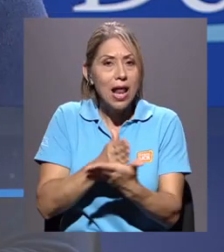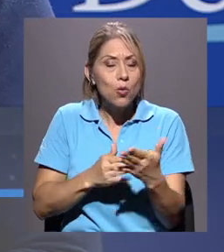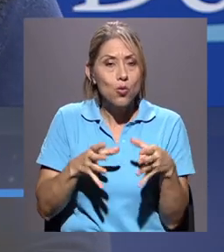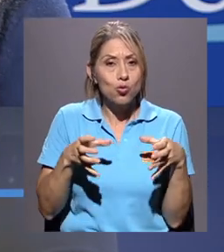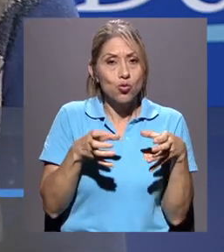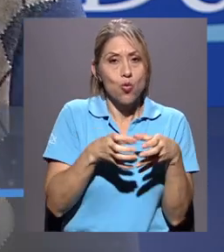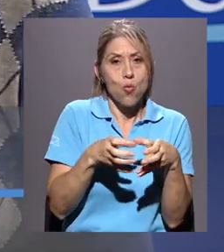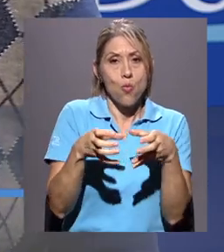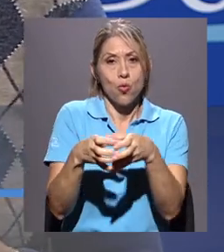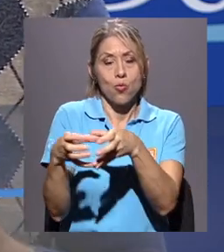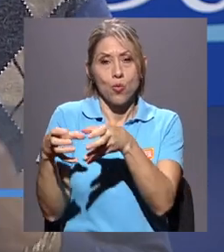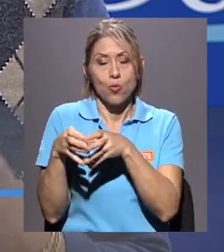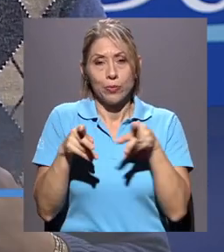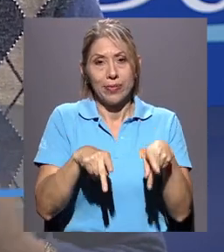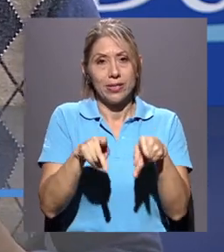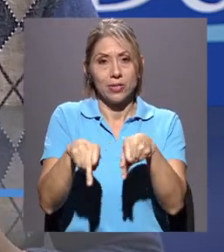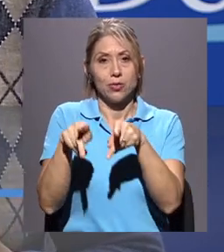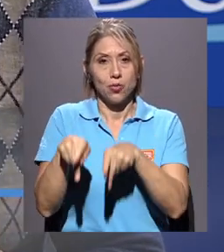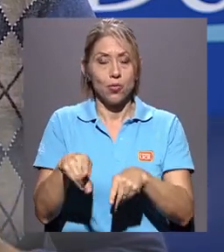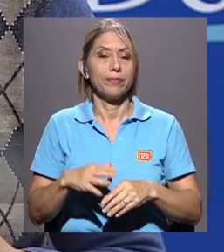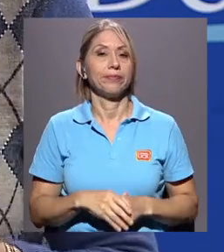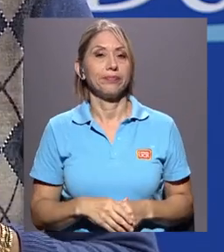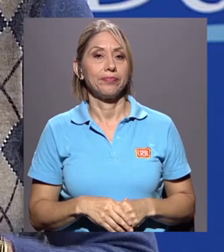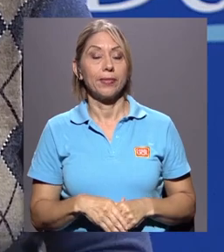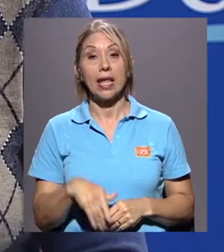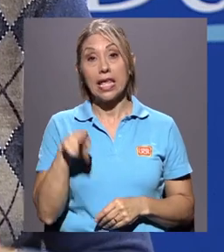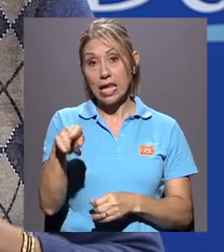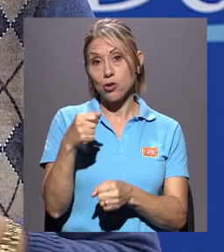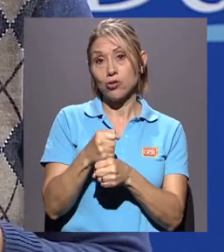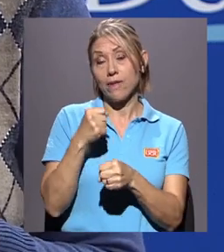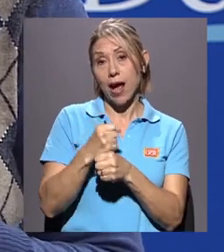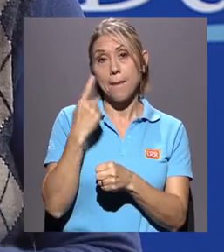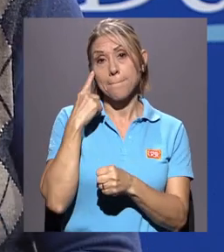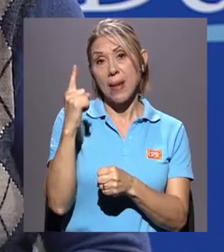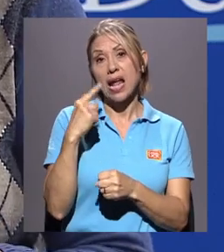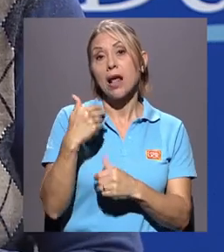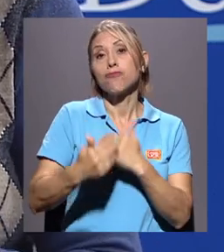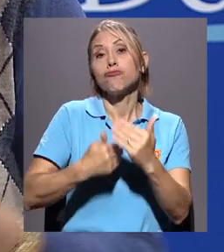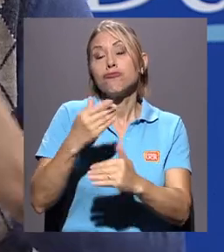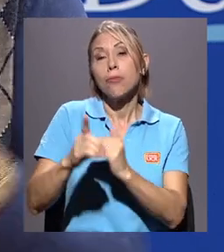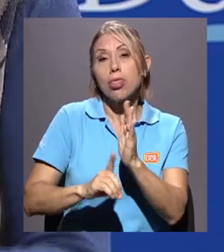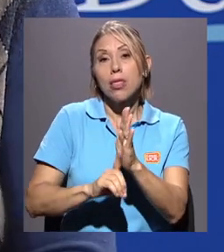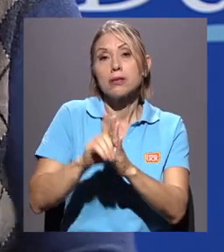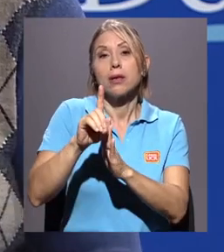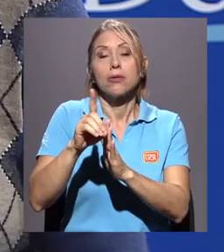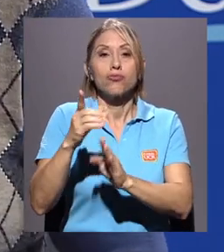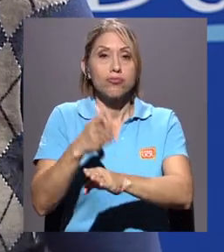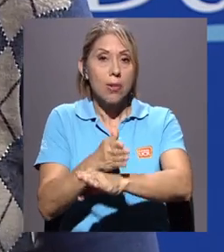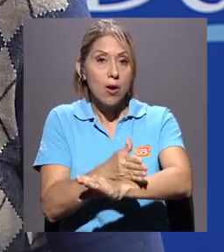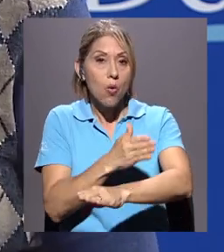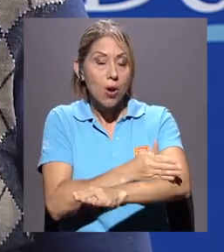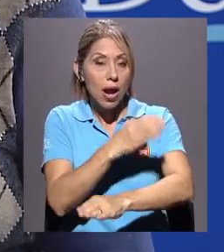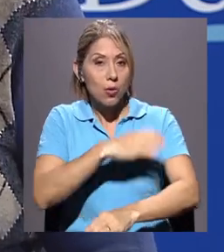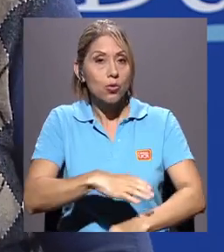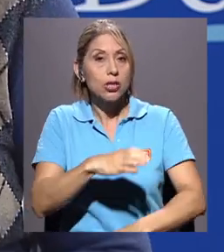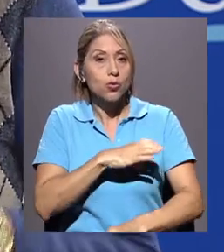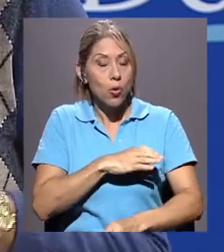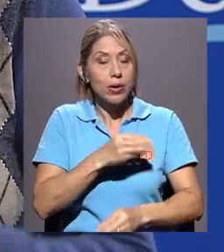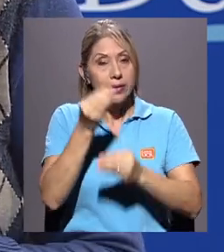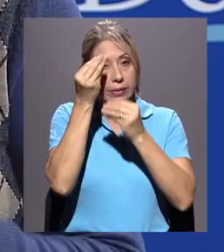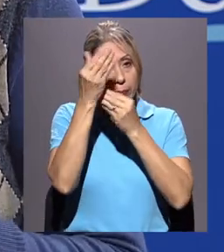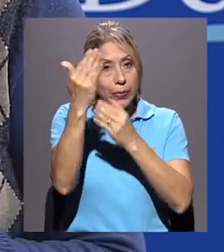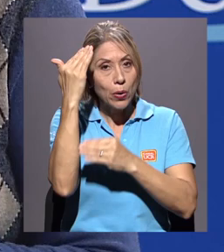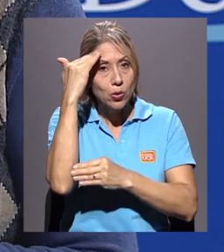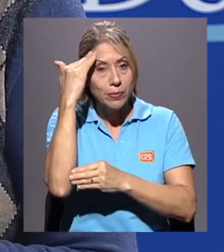poblacionales y trabajan precisamente para su desarrollo y para mejorar sus condiciones o facilitar conocimiento al respecto.